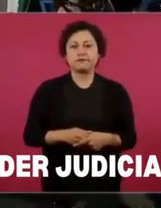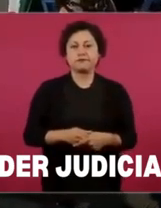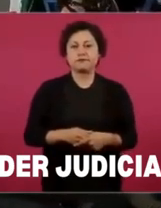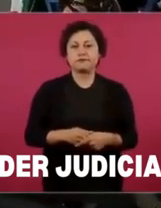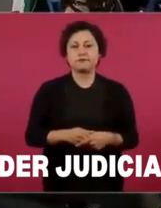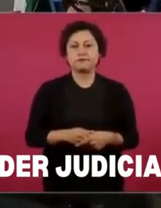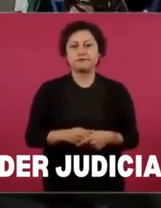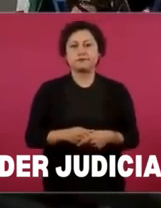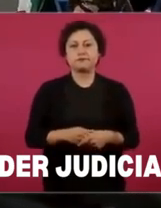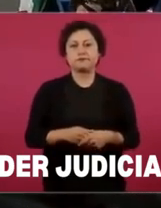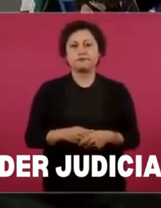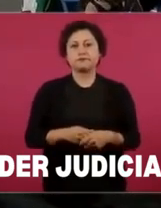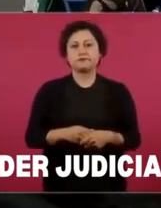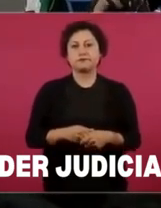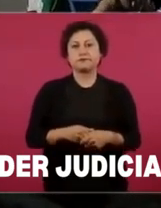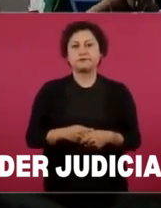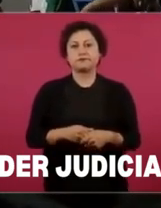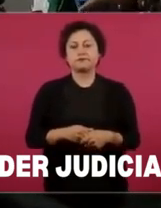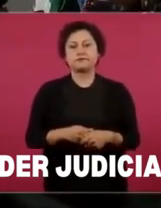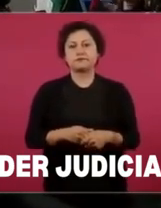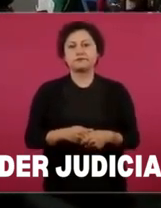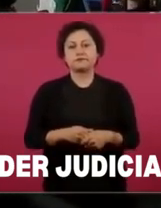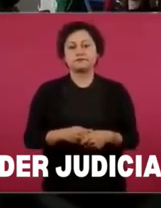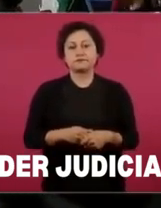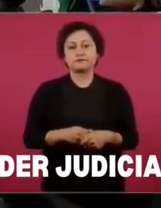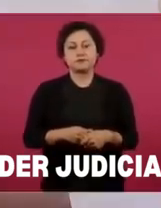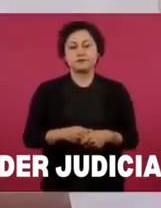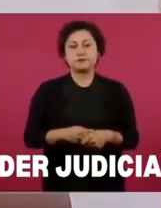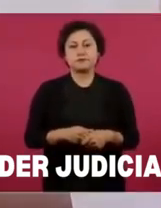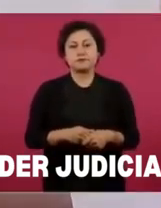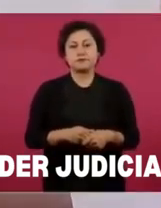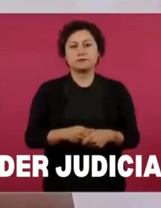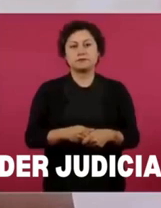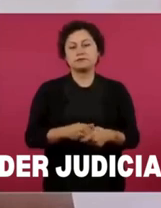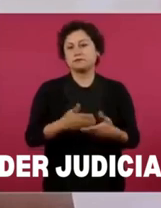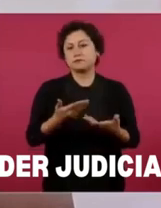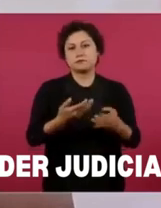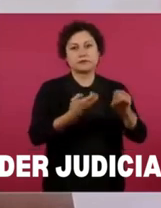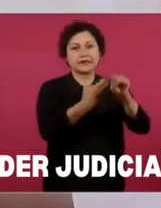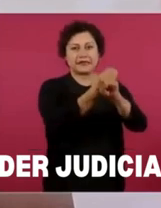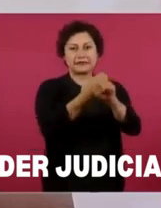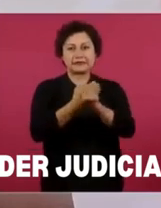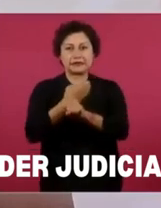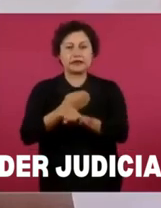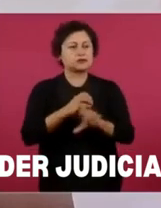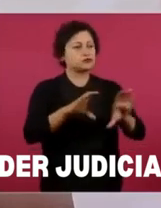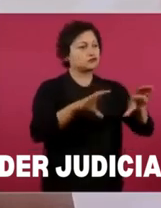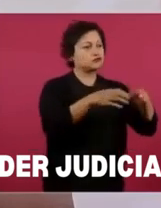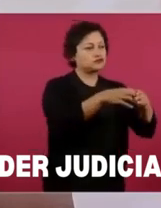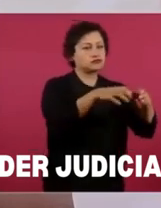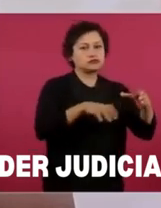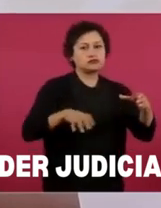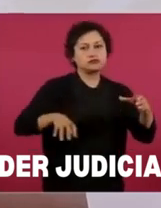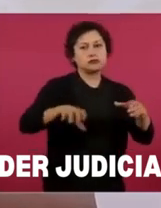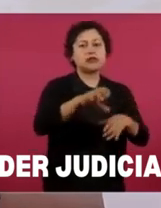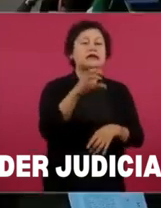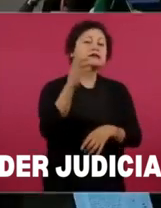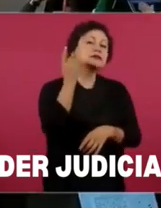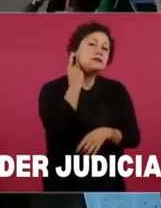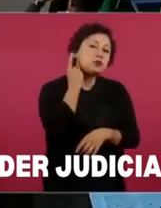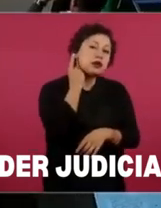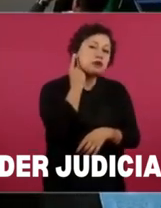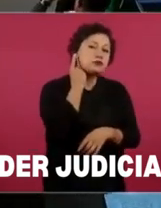sesiones en los congresos locales, en algunos